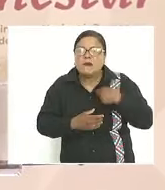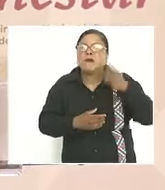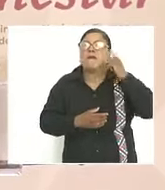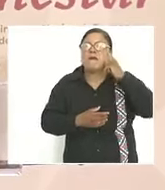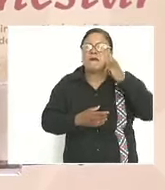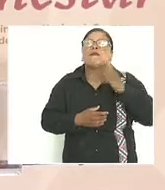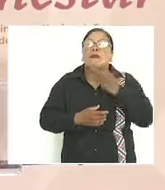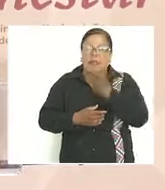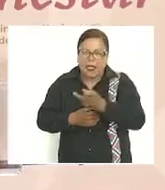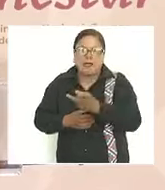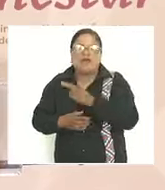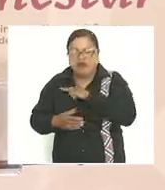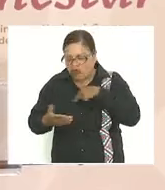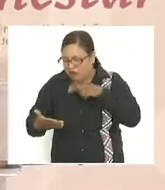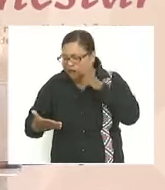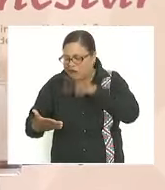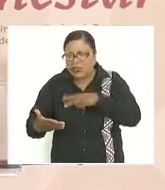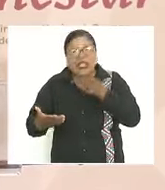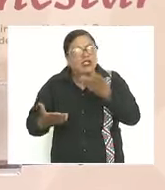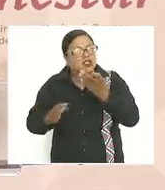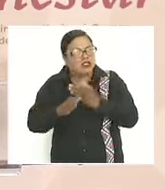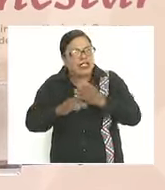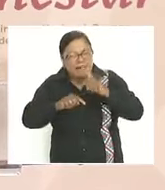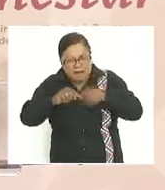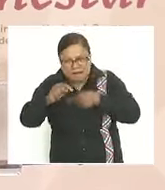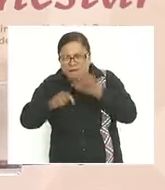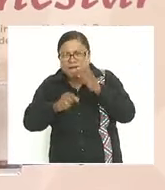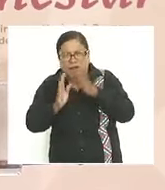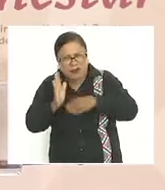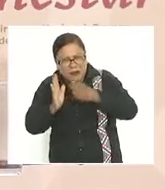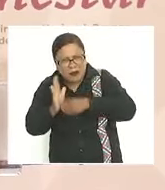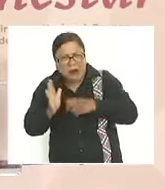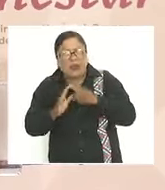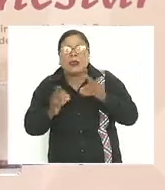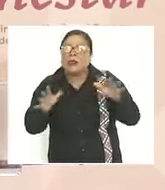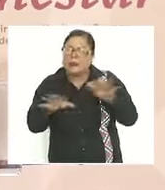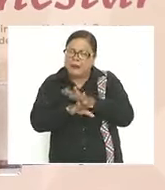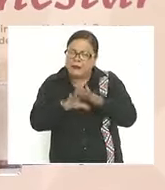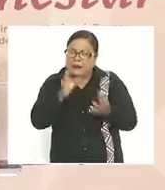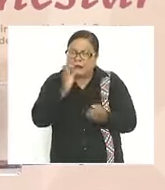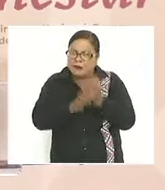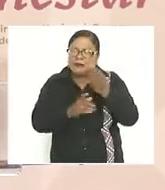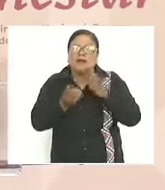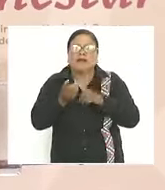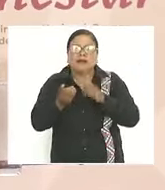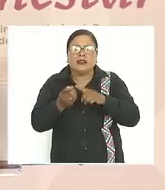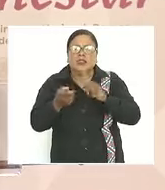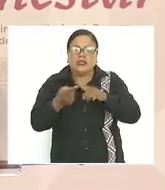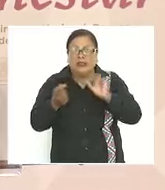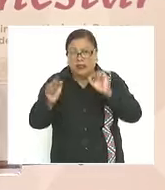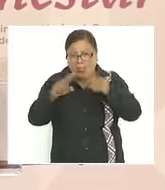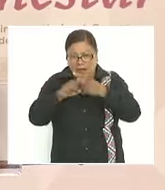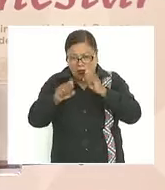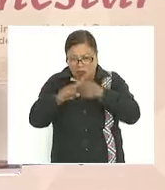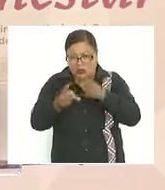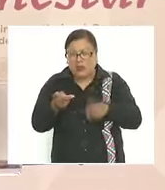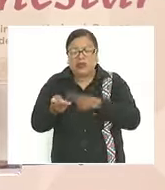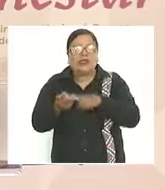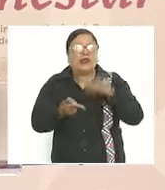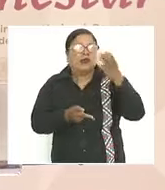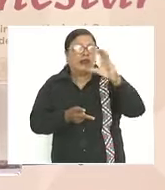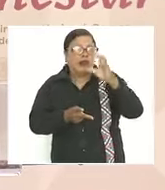y estamos modernizando el puerto de Salina Cruz el puerto de Cuatzacoalcos y estamos